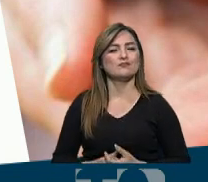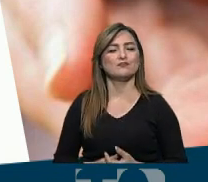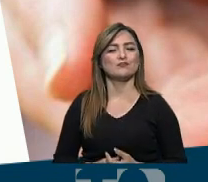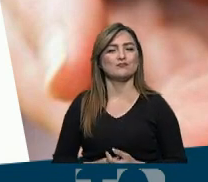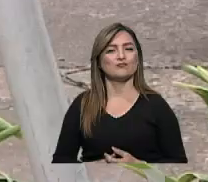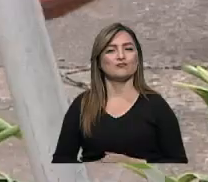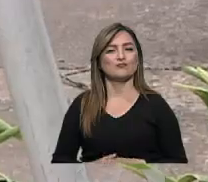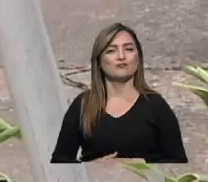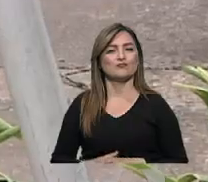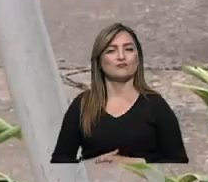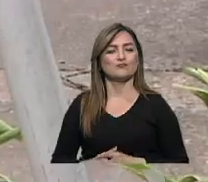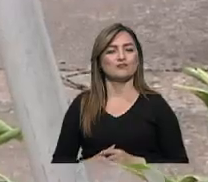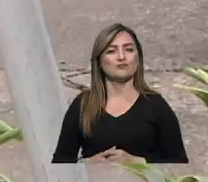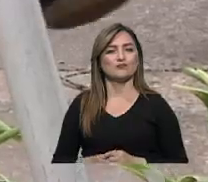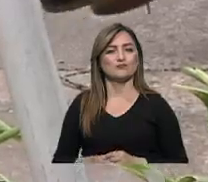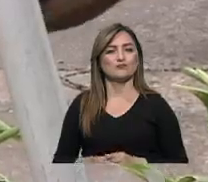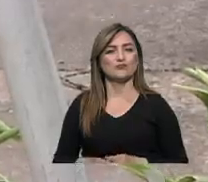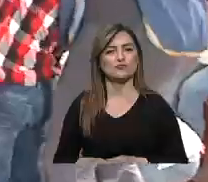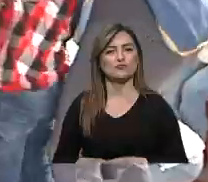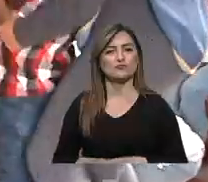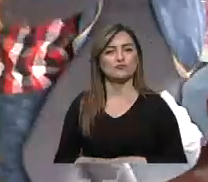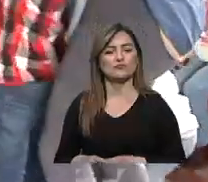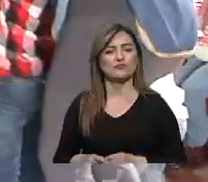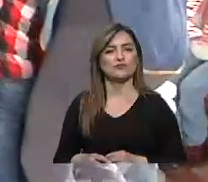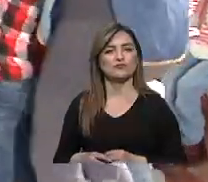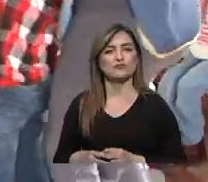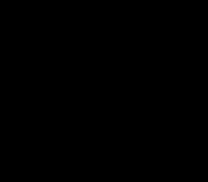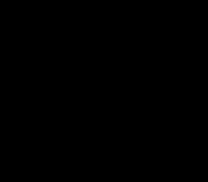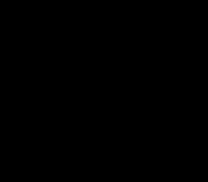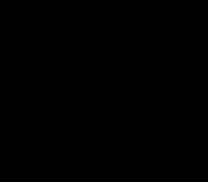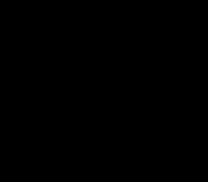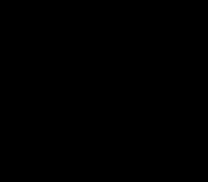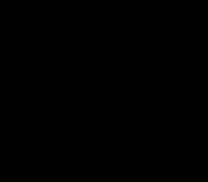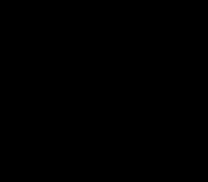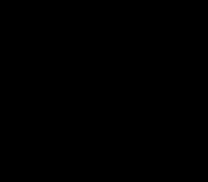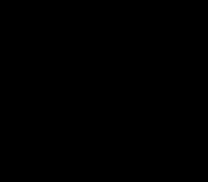ninguna enfermedad. En Quito, Belén Merizalde, 24 Horas.